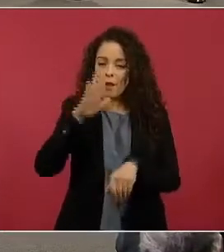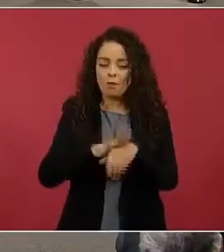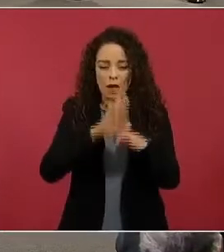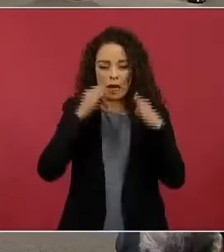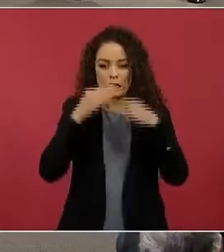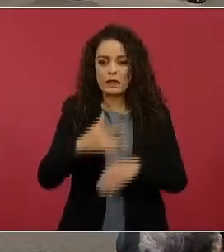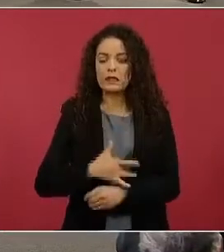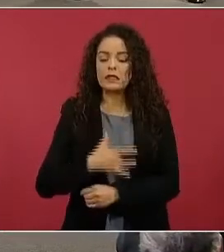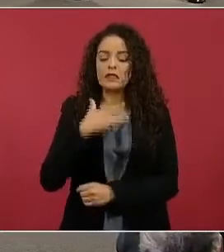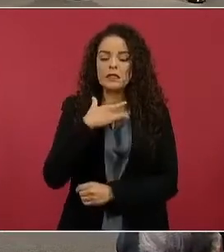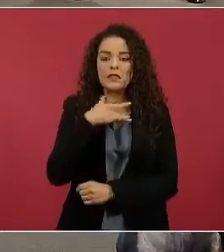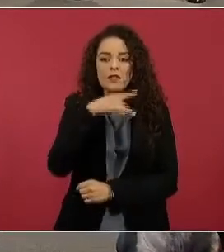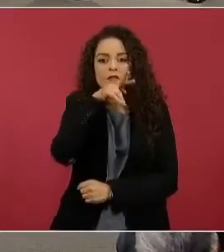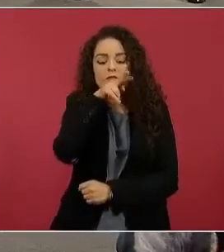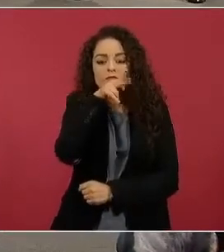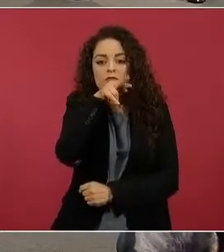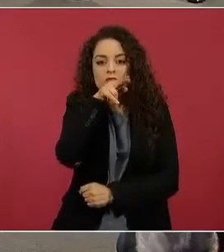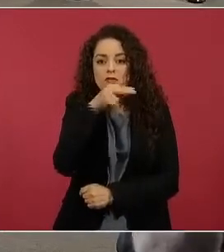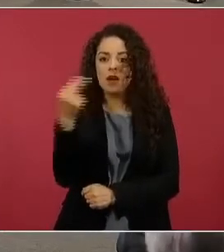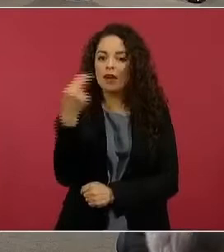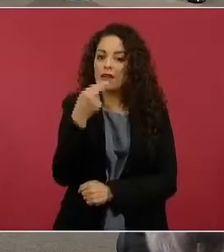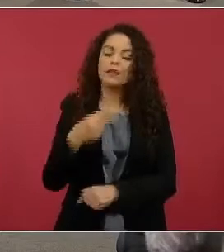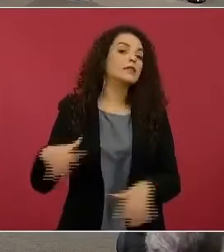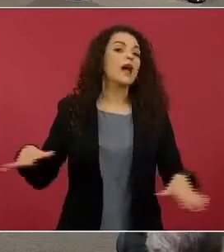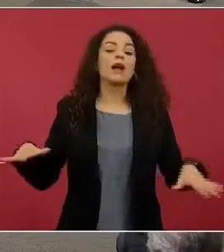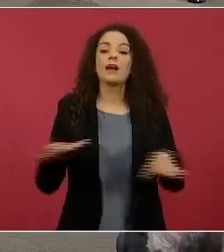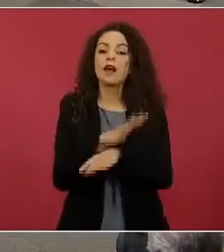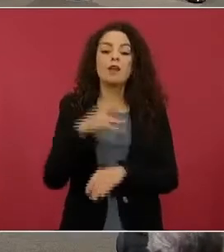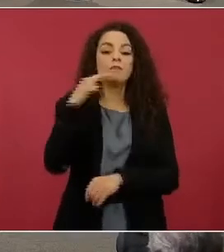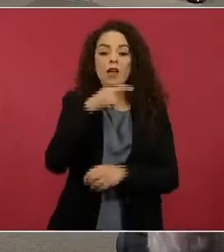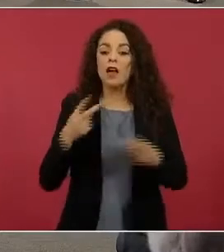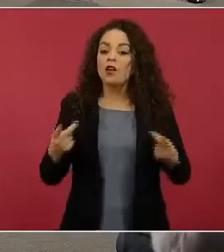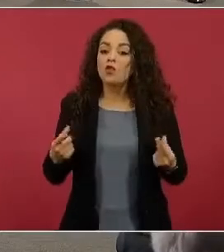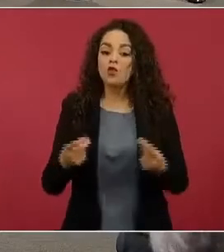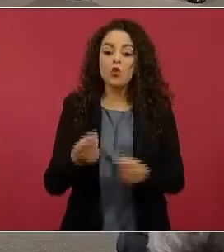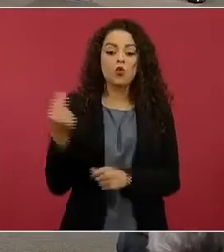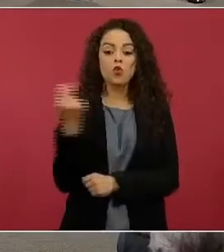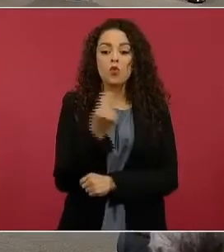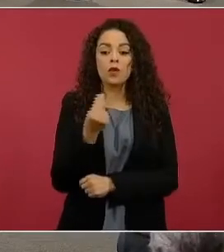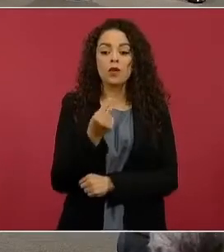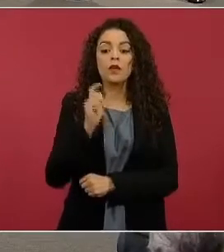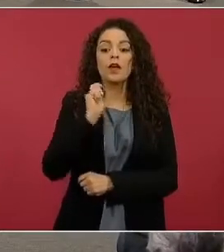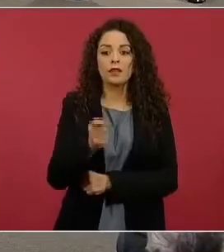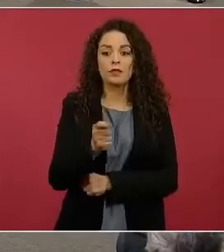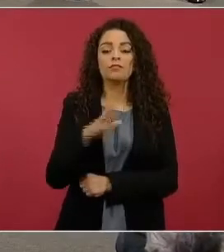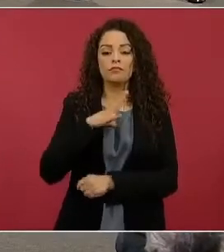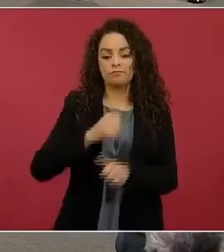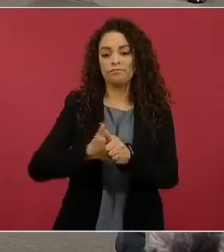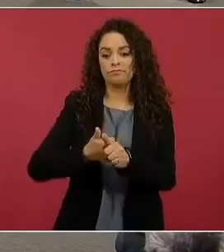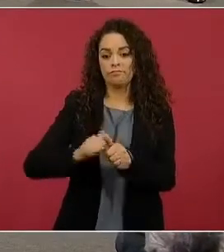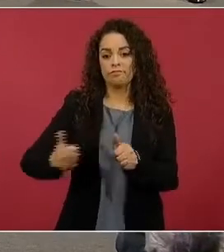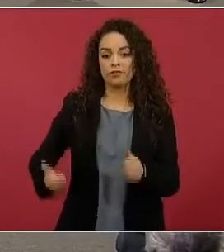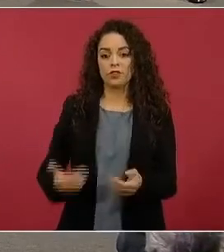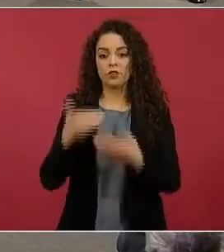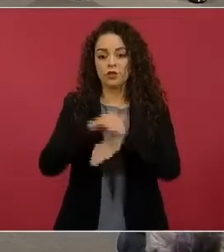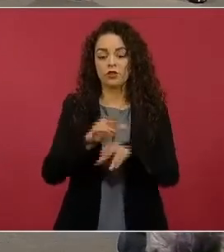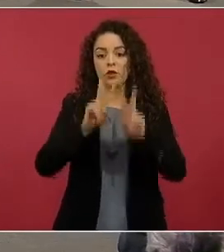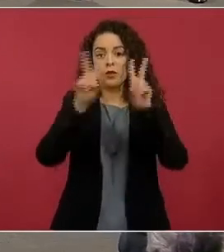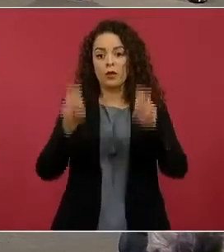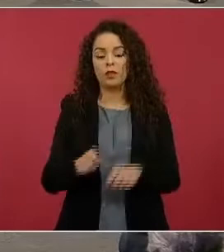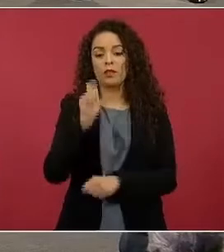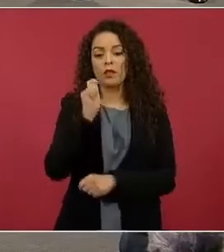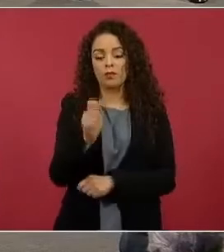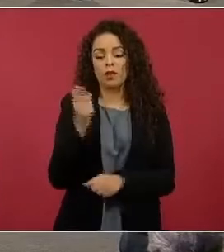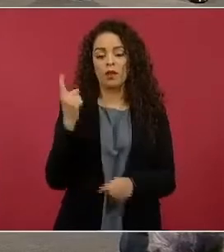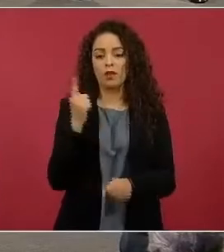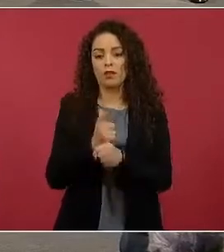que revertir en corto plazo es lamentablemente el rezago que tenemos en materia forense y de identificación